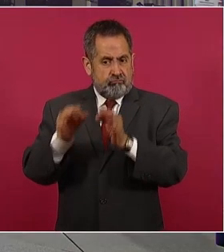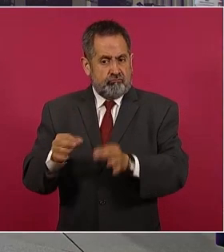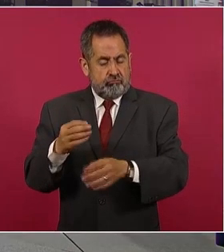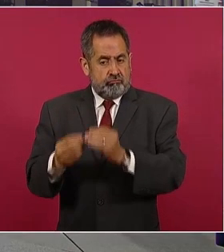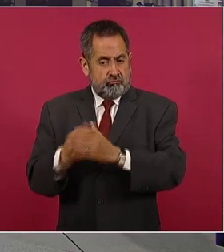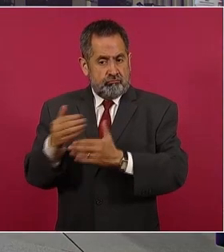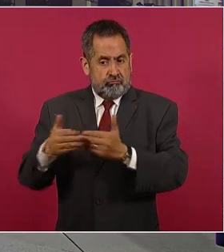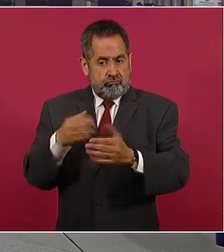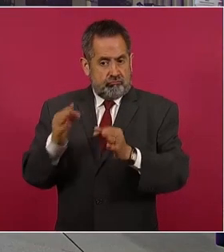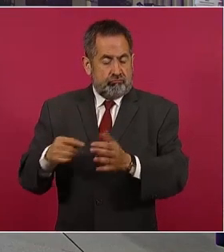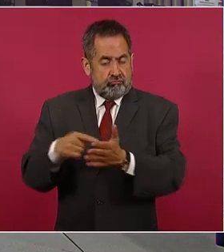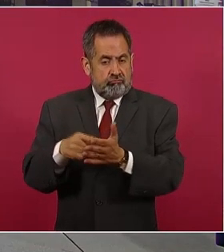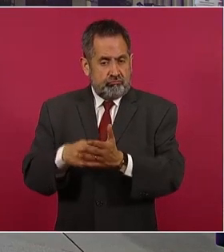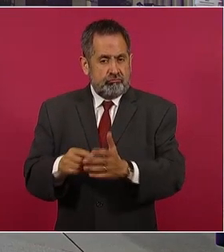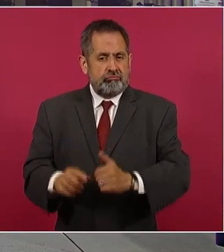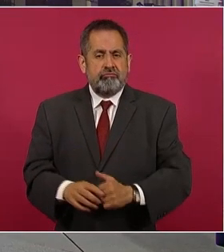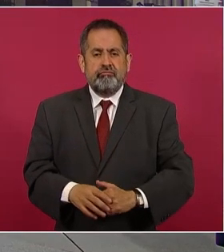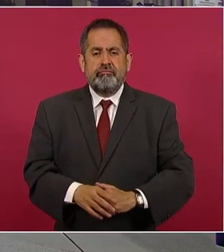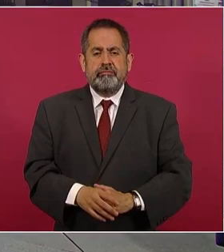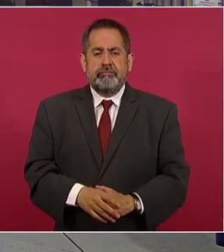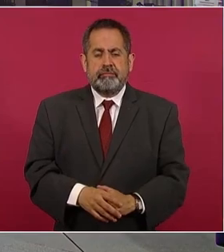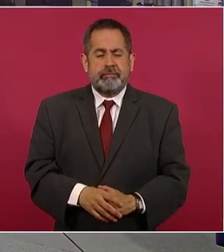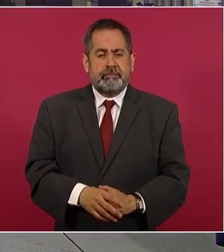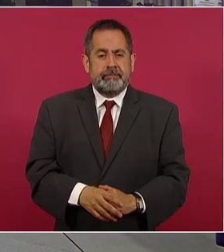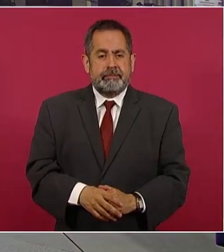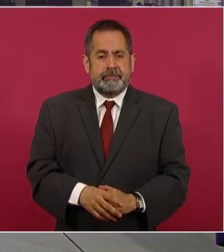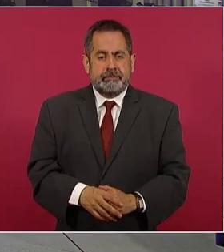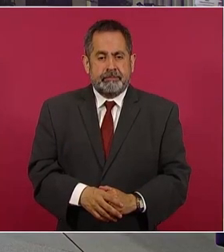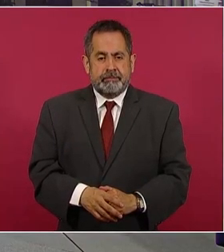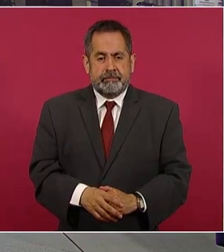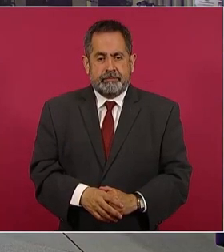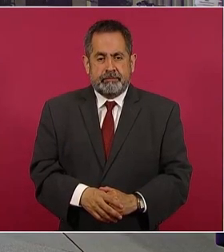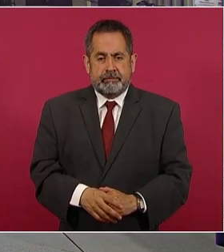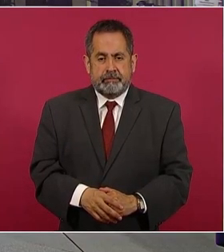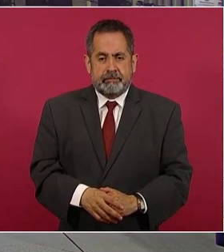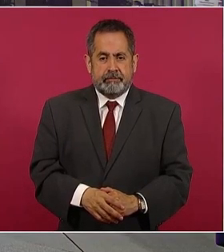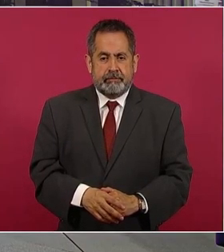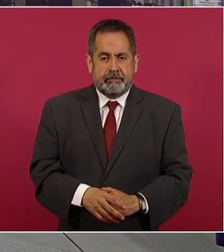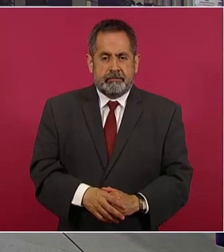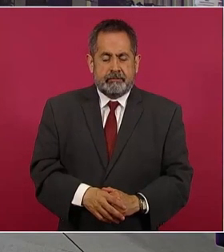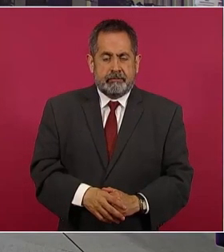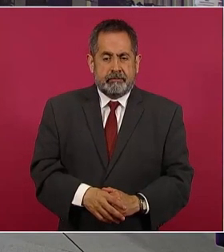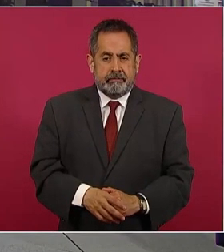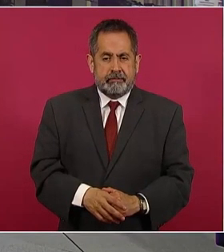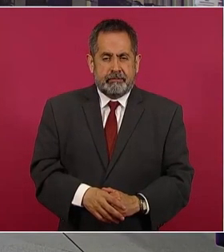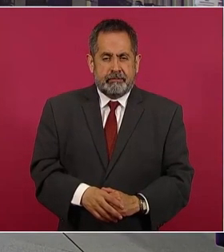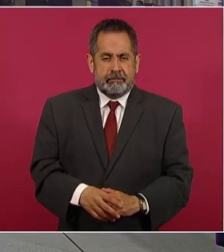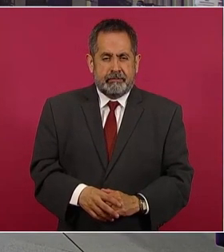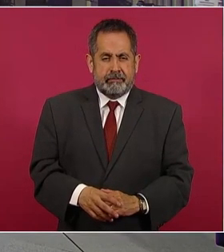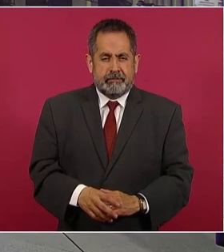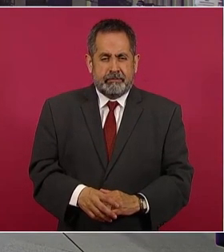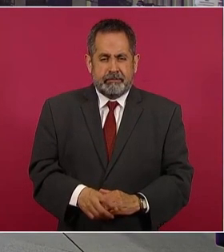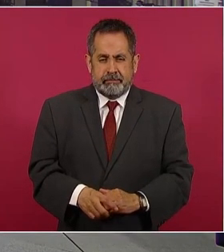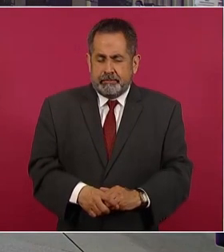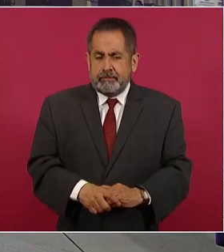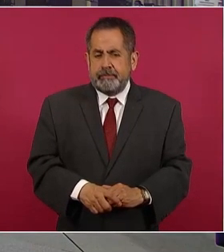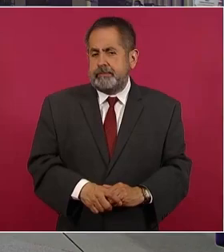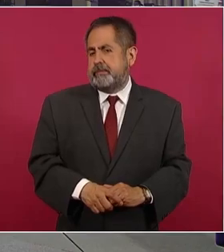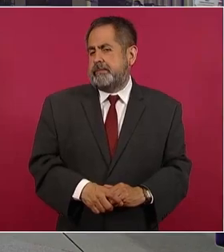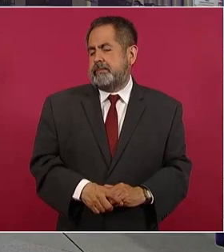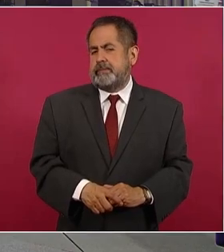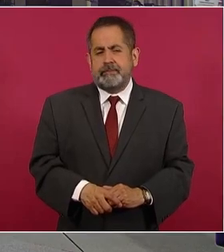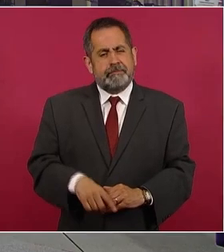veces tendría una sociedad estratégica, por ejemplo, con China para la extracción? Eso lo decide